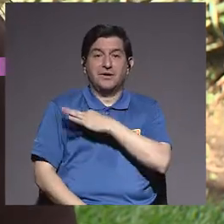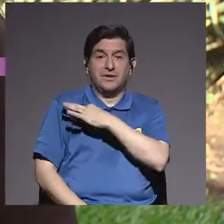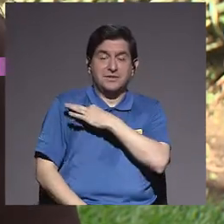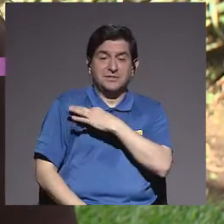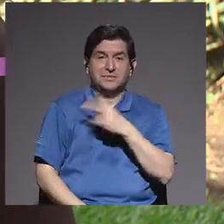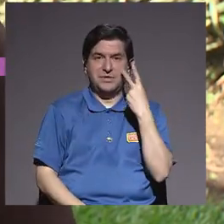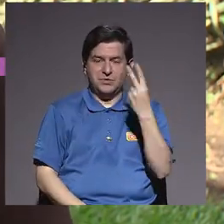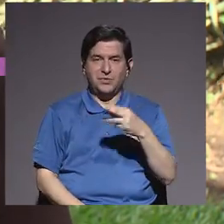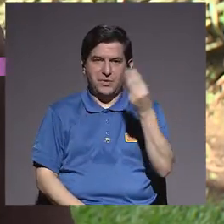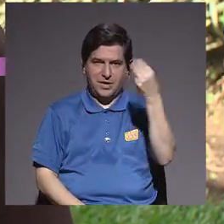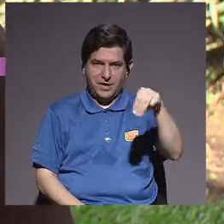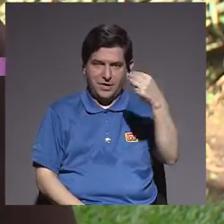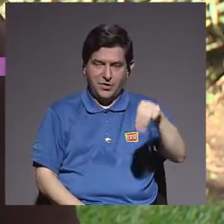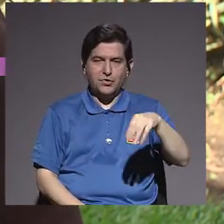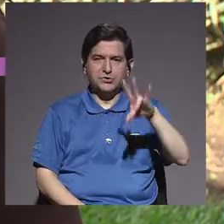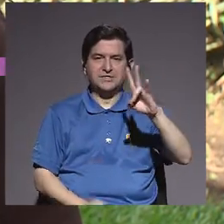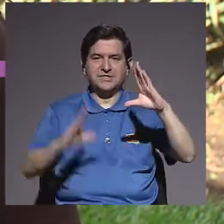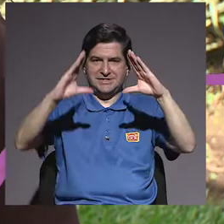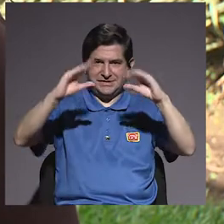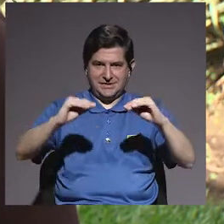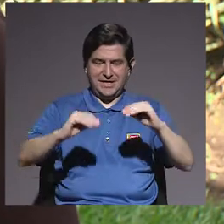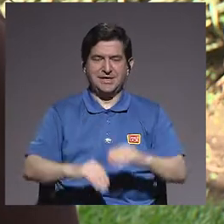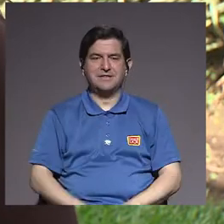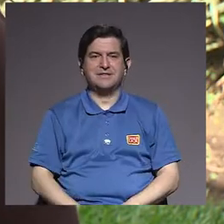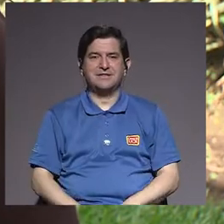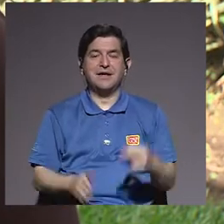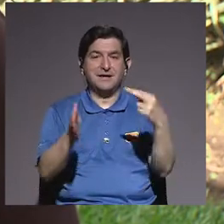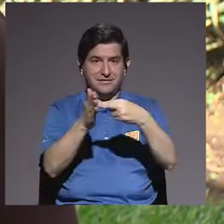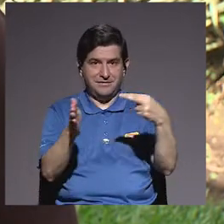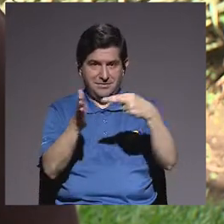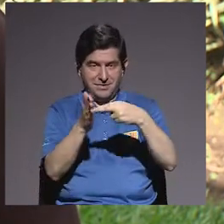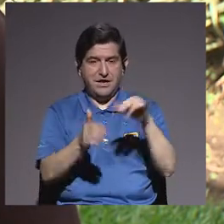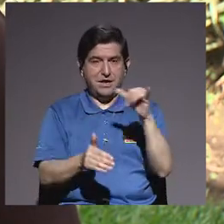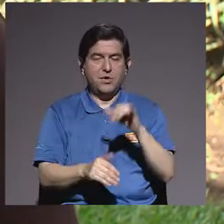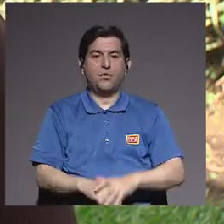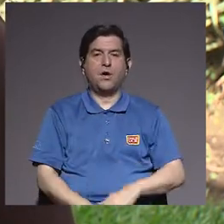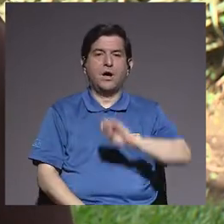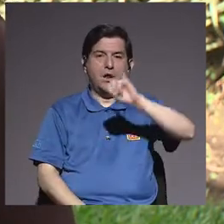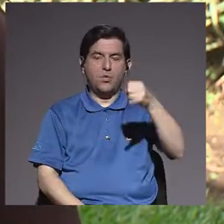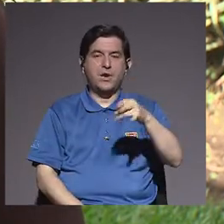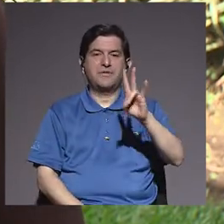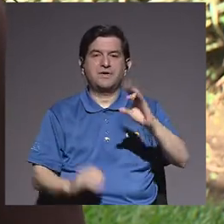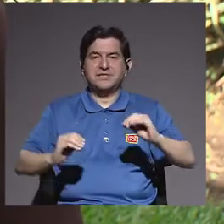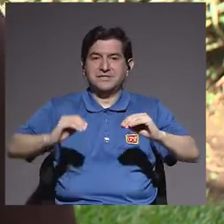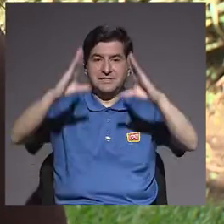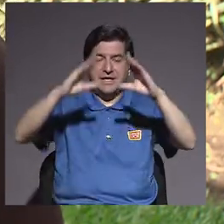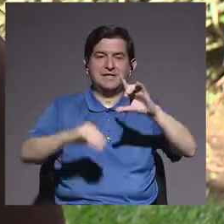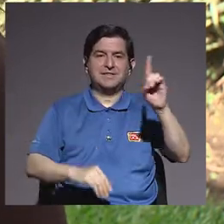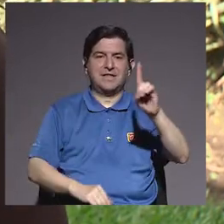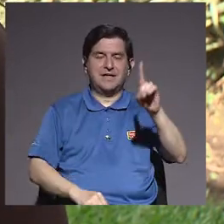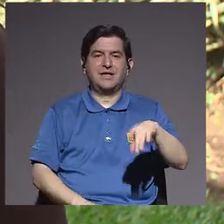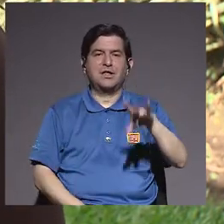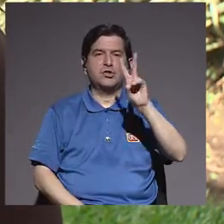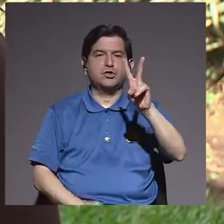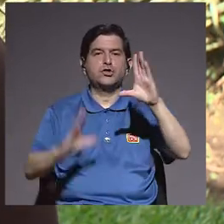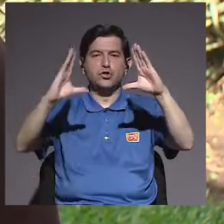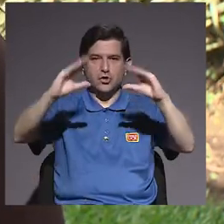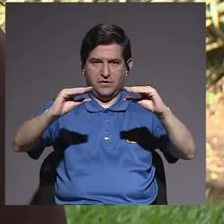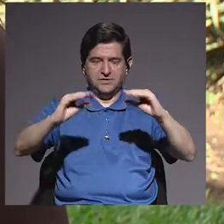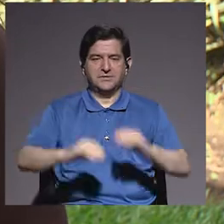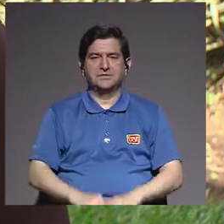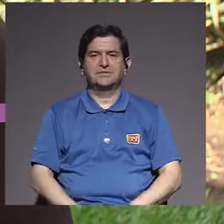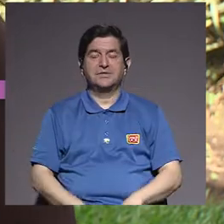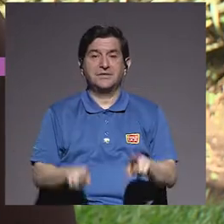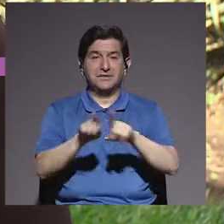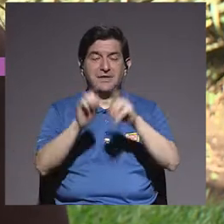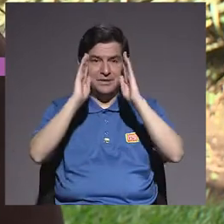invito a que nos vean todos los miércoles a las 7 de la noche, nuestra repetición también los jueves a las 7 de la mañana y los domingos a las 2 de la tarde,